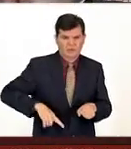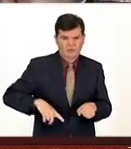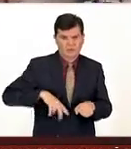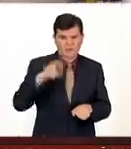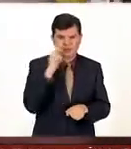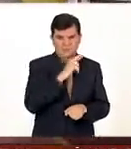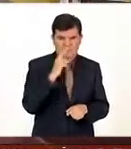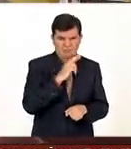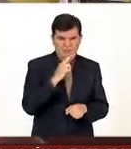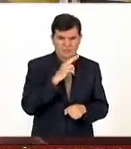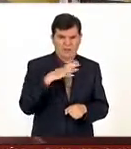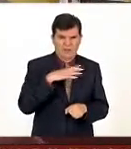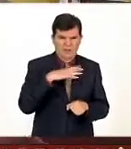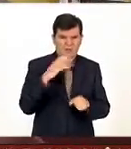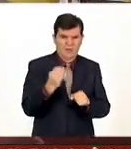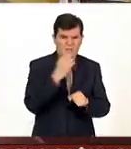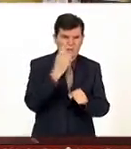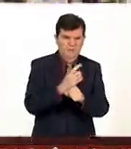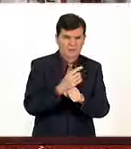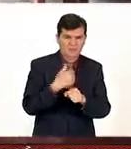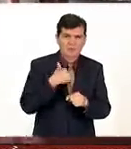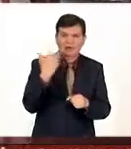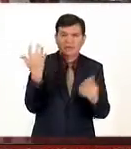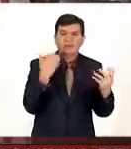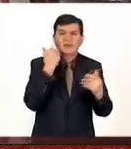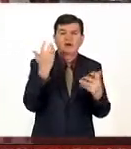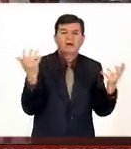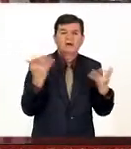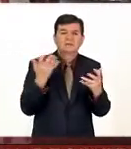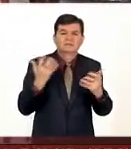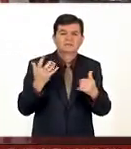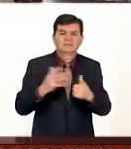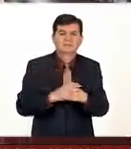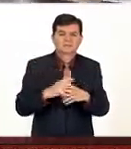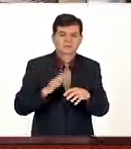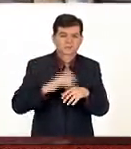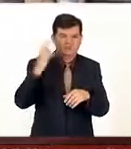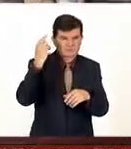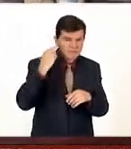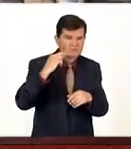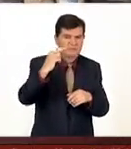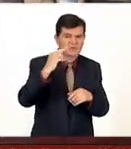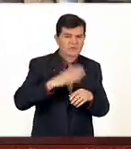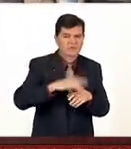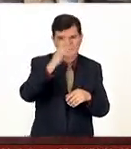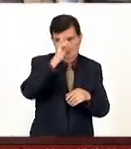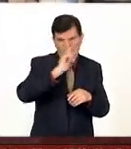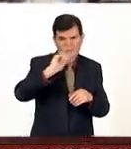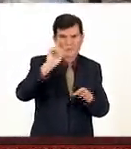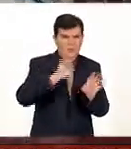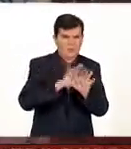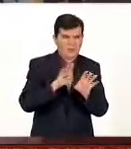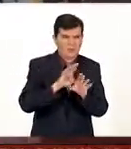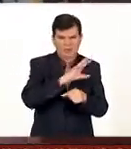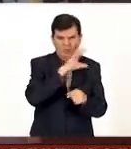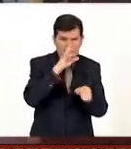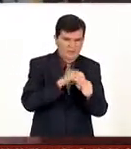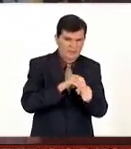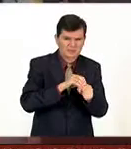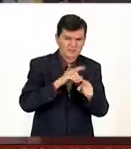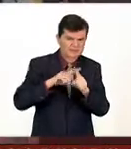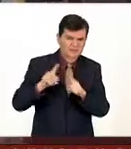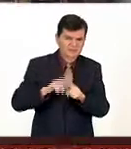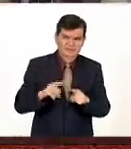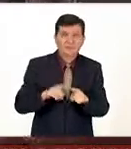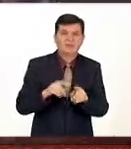tenía la oportunidad entonces yo les dije quiero hacer este los viajes a la luna o sea toda la carrera espacial o